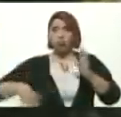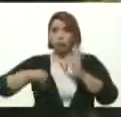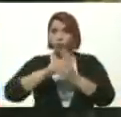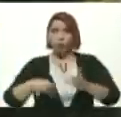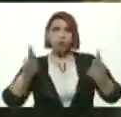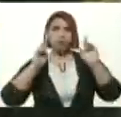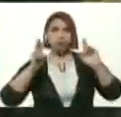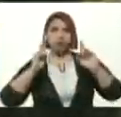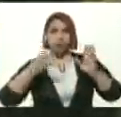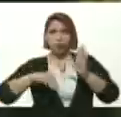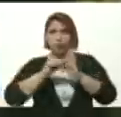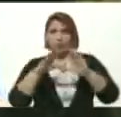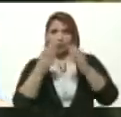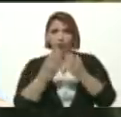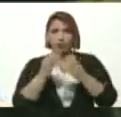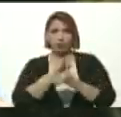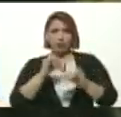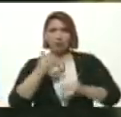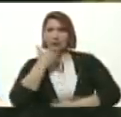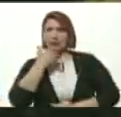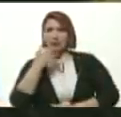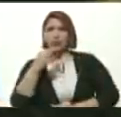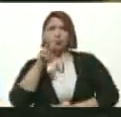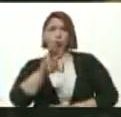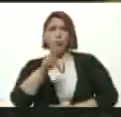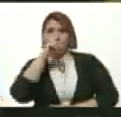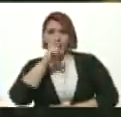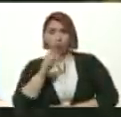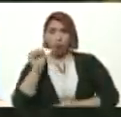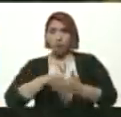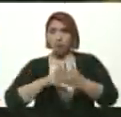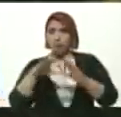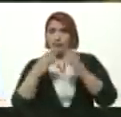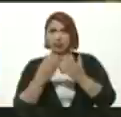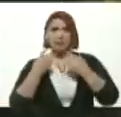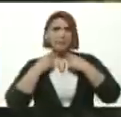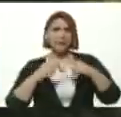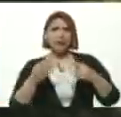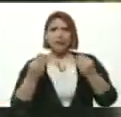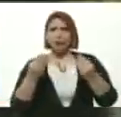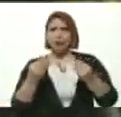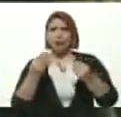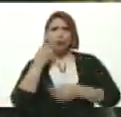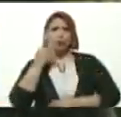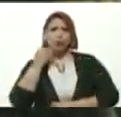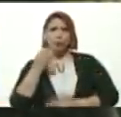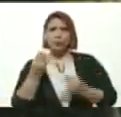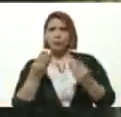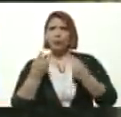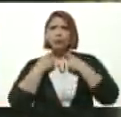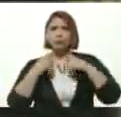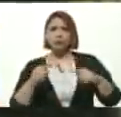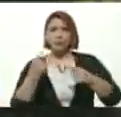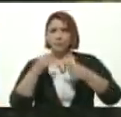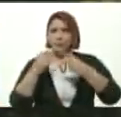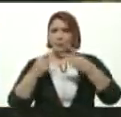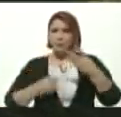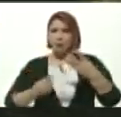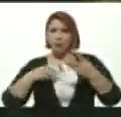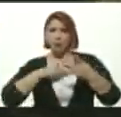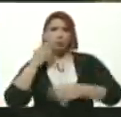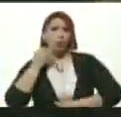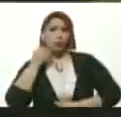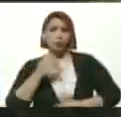Porque ya Hemos tenido Casi dos años Sin clases Hemos perdido Tantas costumbres Y perdido Muchísimas cosas Que estábamos